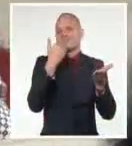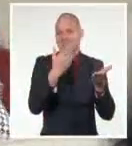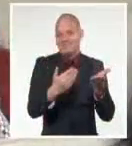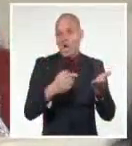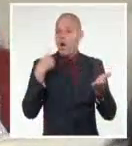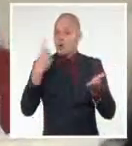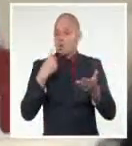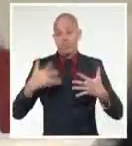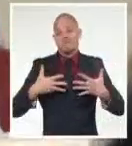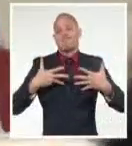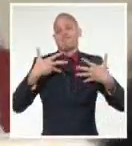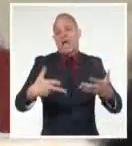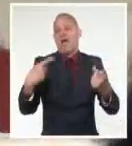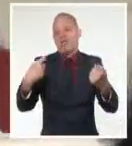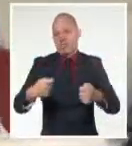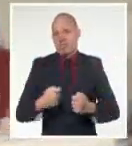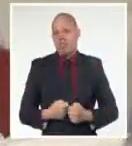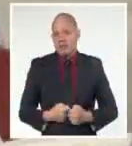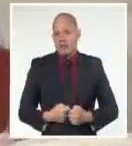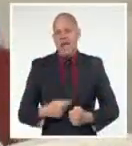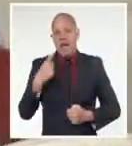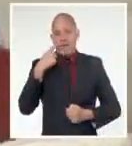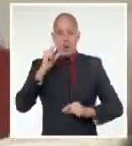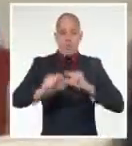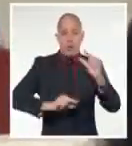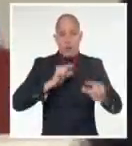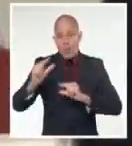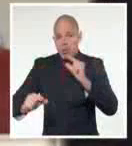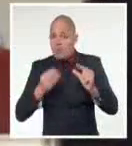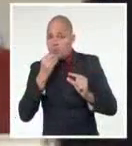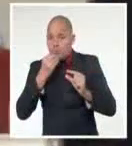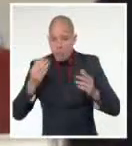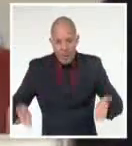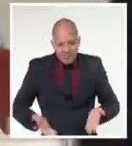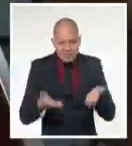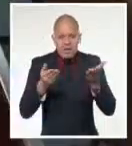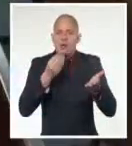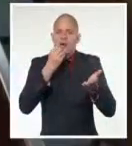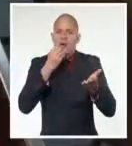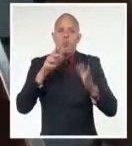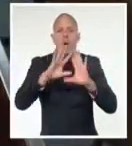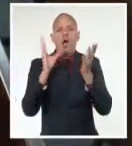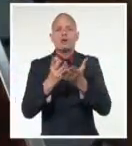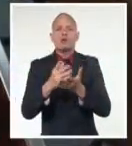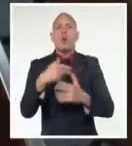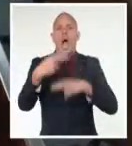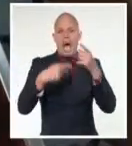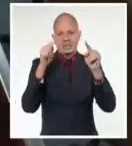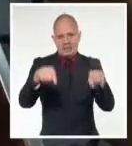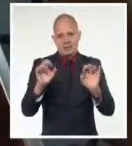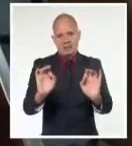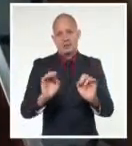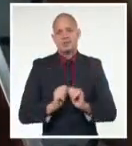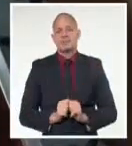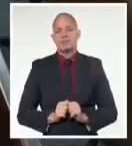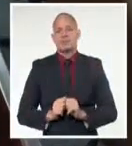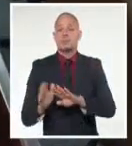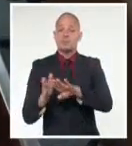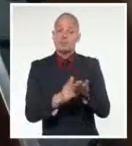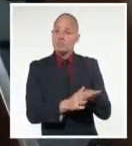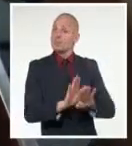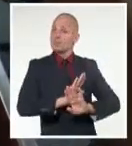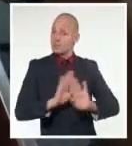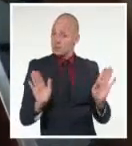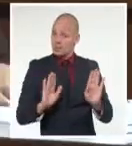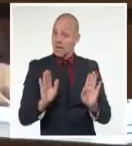esa parte para poderlo llevar a la puesta en práctica de la realidad que todos estamos soñando. En los últimos meses, 12